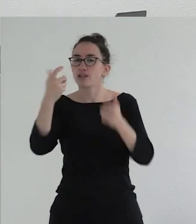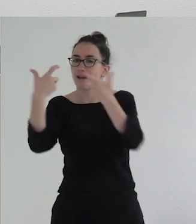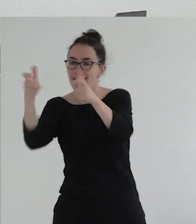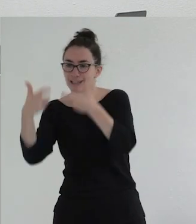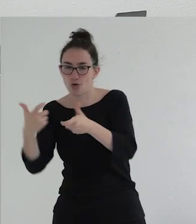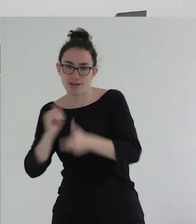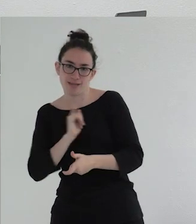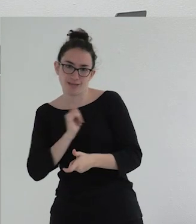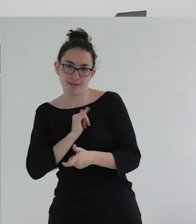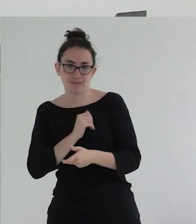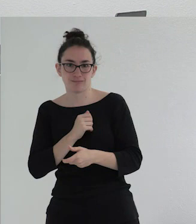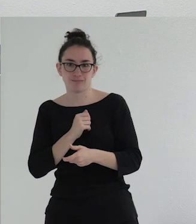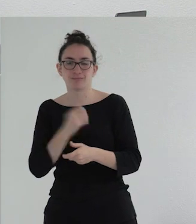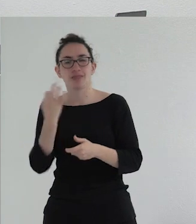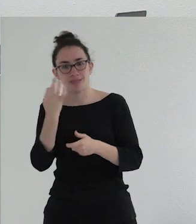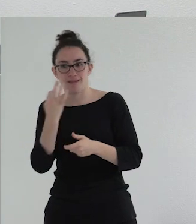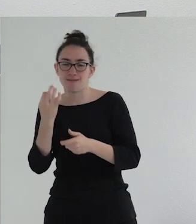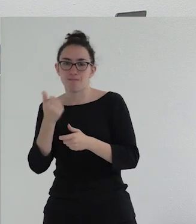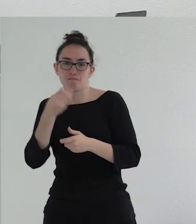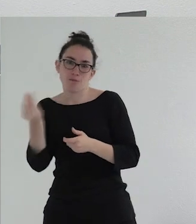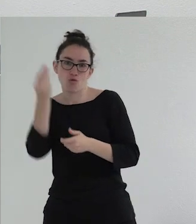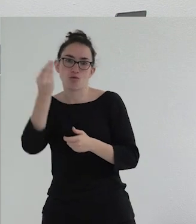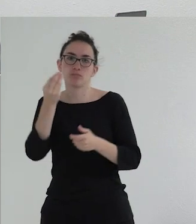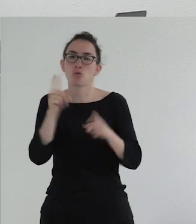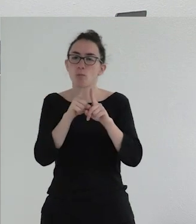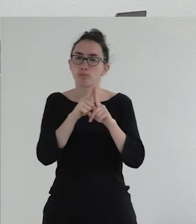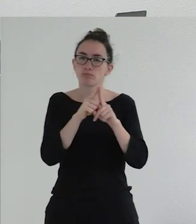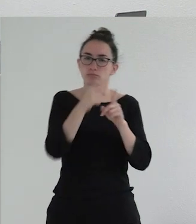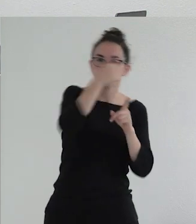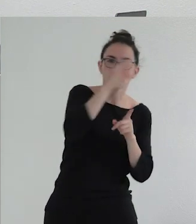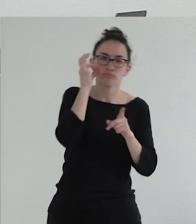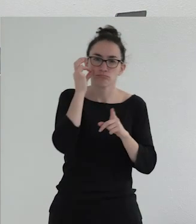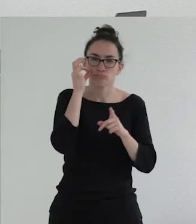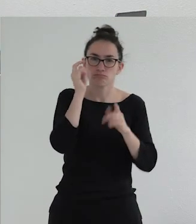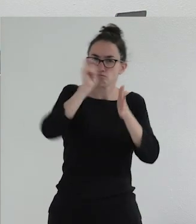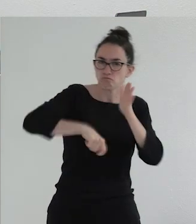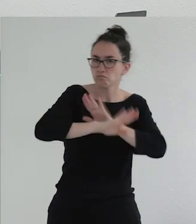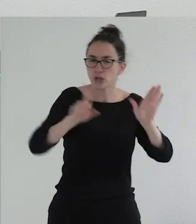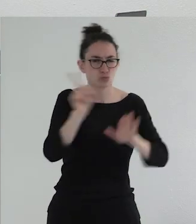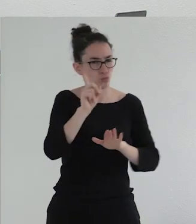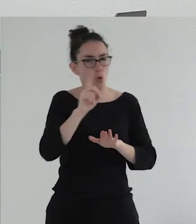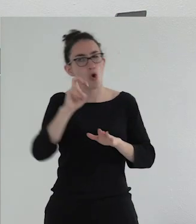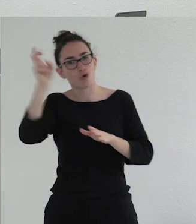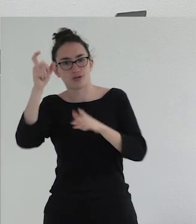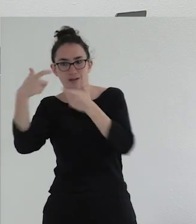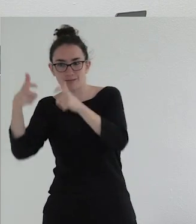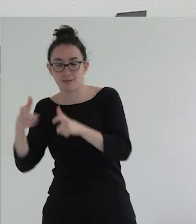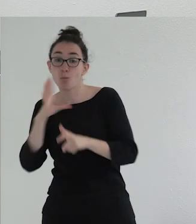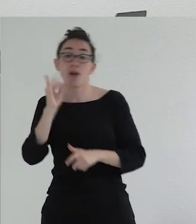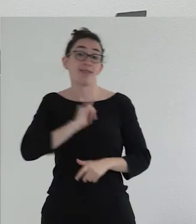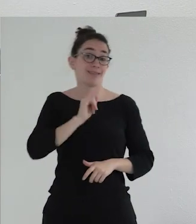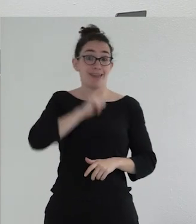identitarias que conocemos que no son tan rígidas como la identidad de género. Porque aún la gente dice bueno, pero entonces, claro, si la identidad de género no es rígida,